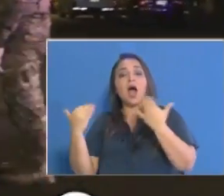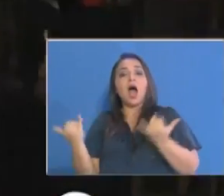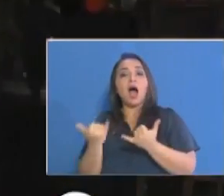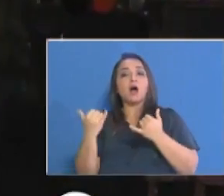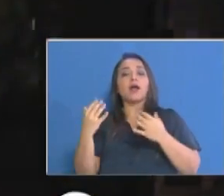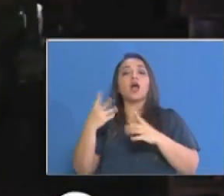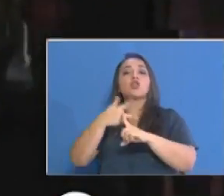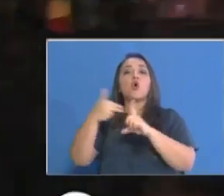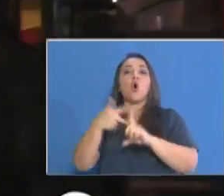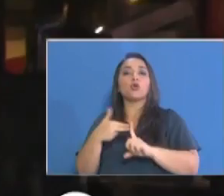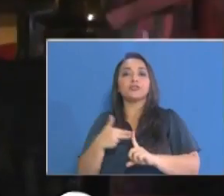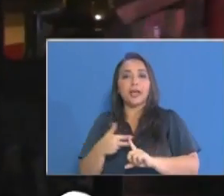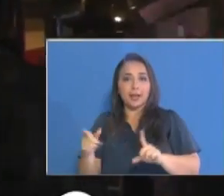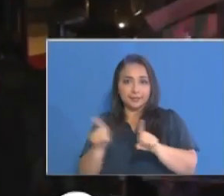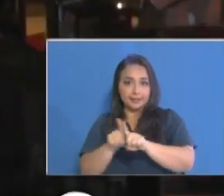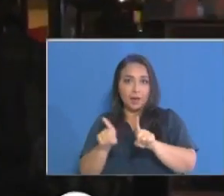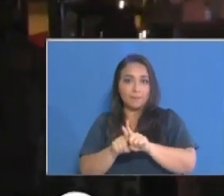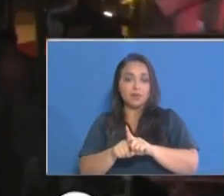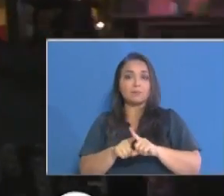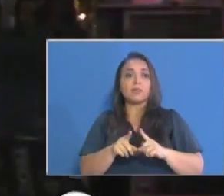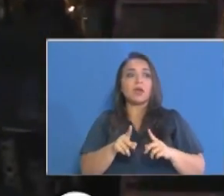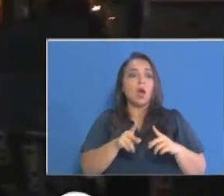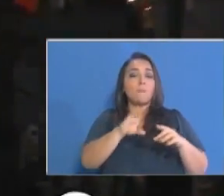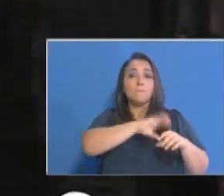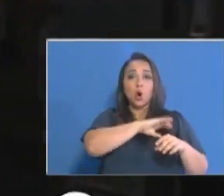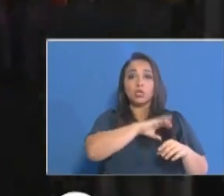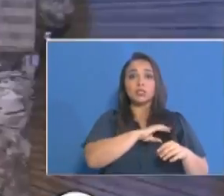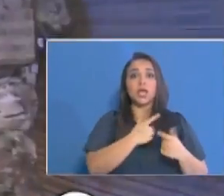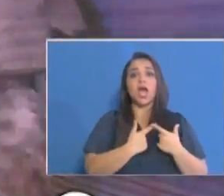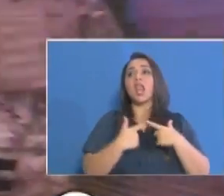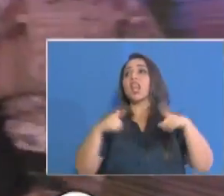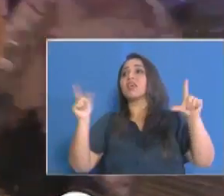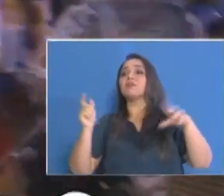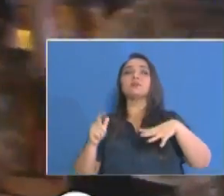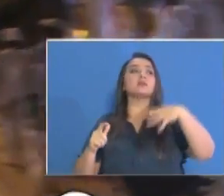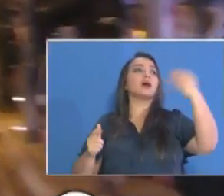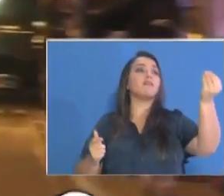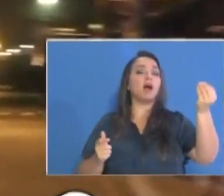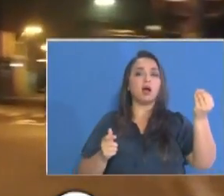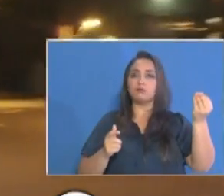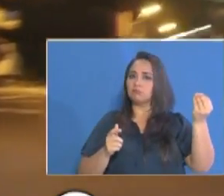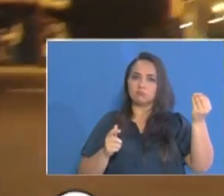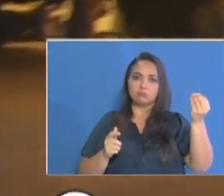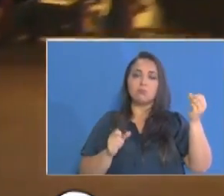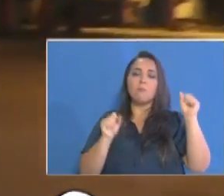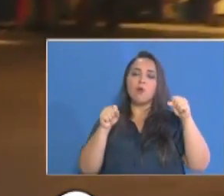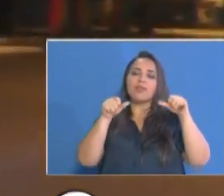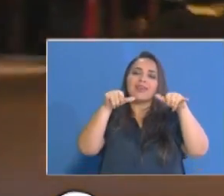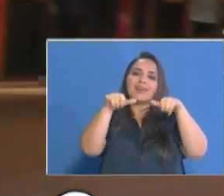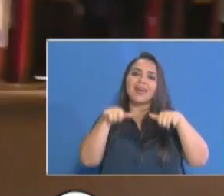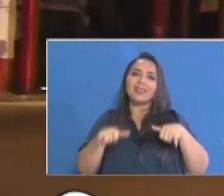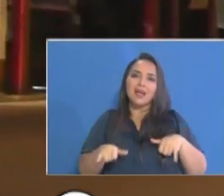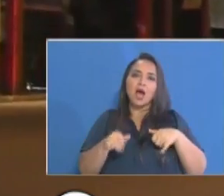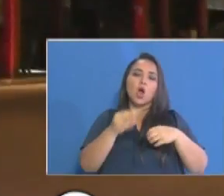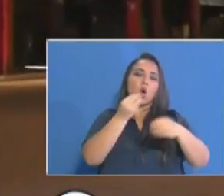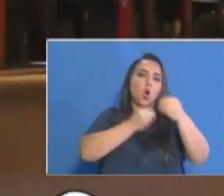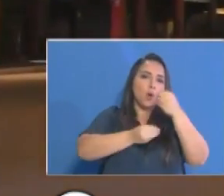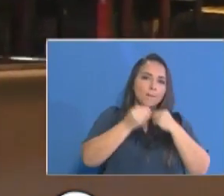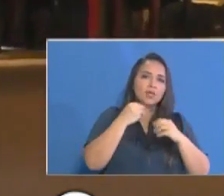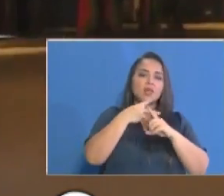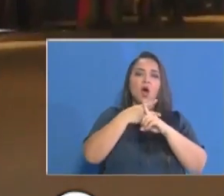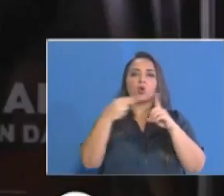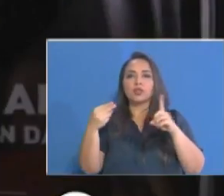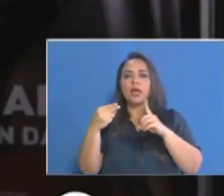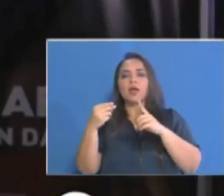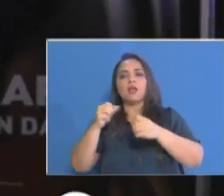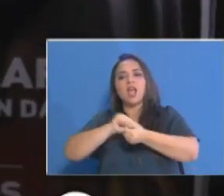hoteles para aquellas unidades que salen libres brindándoles así la comodidad de alimentación hospedaje